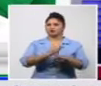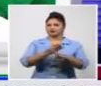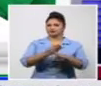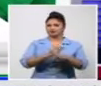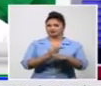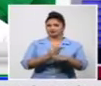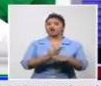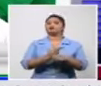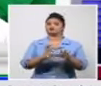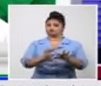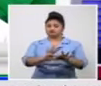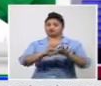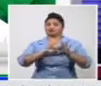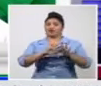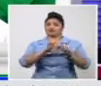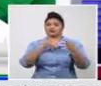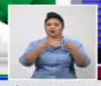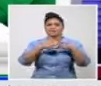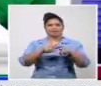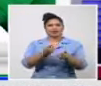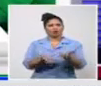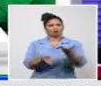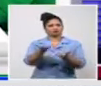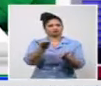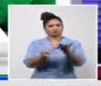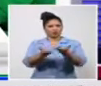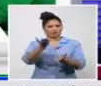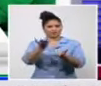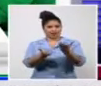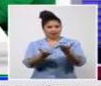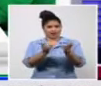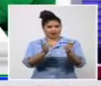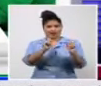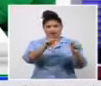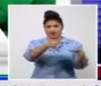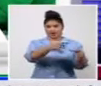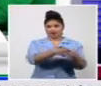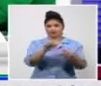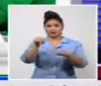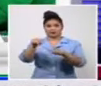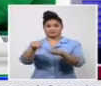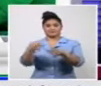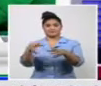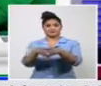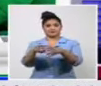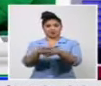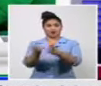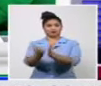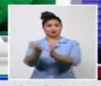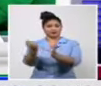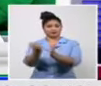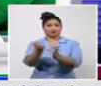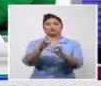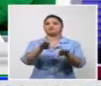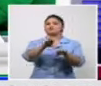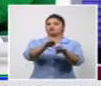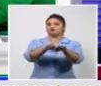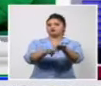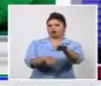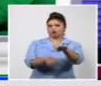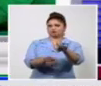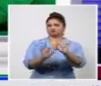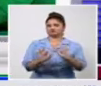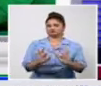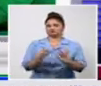uno la compara con los casos diagnosticados pues realmente queda por debajo y por